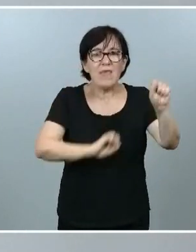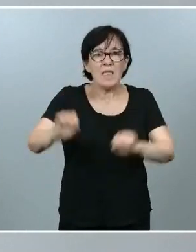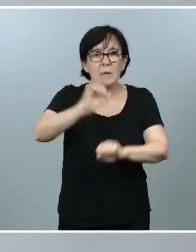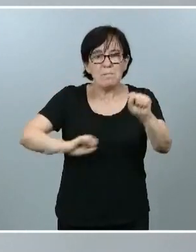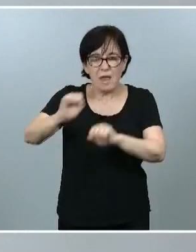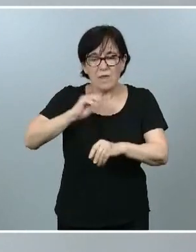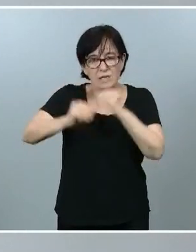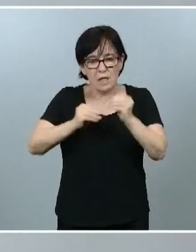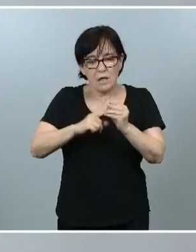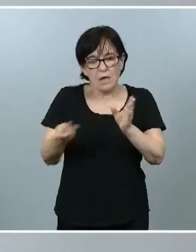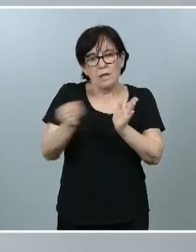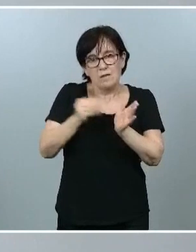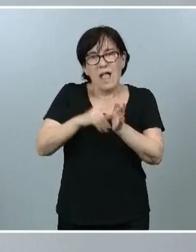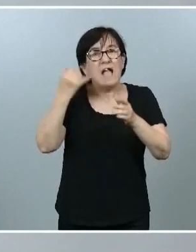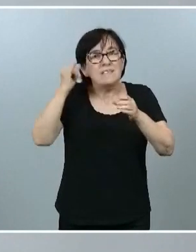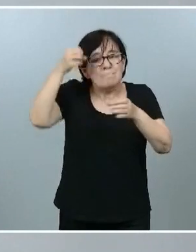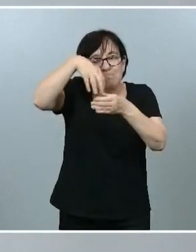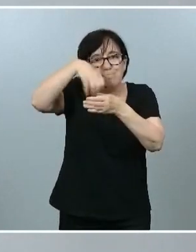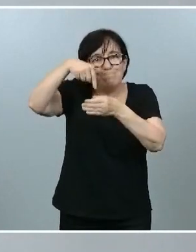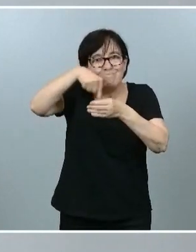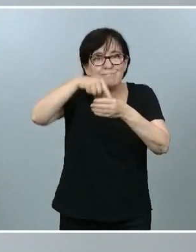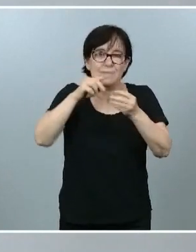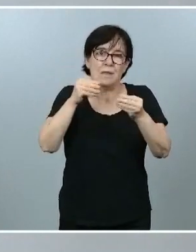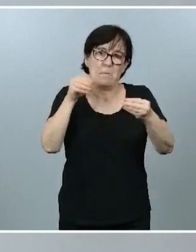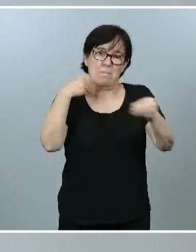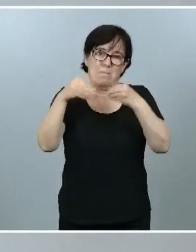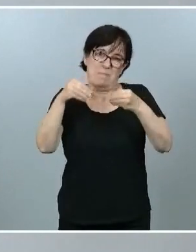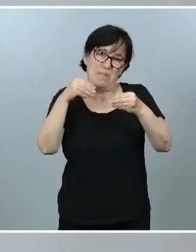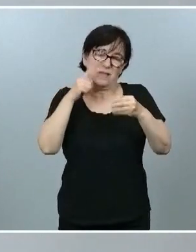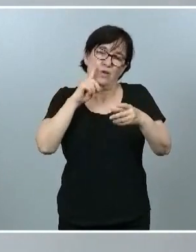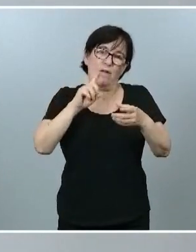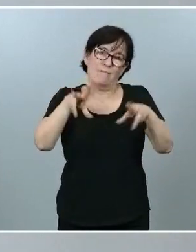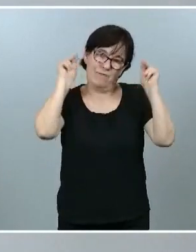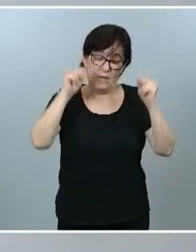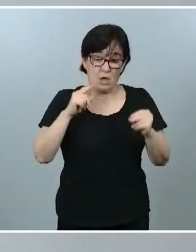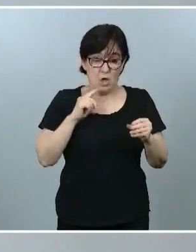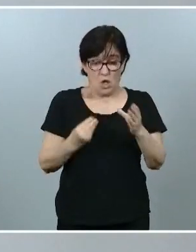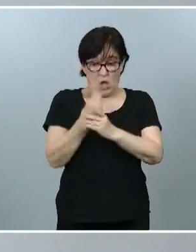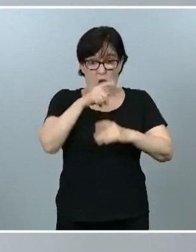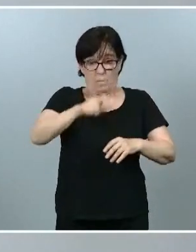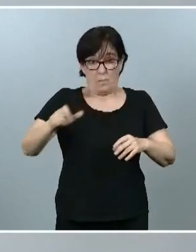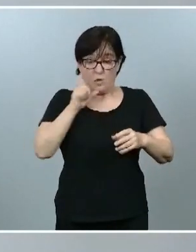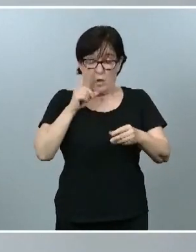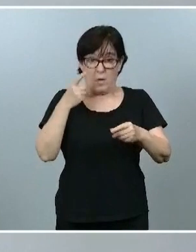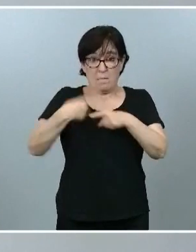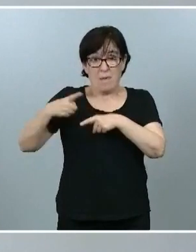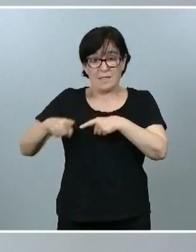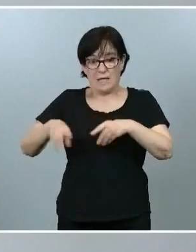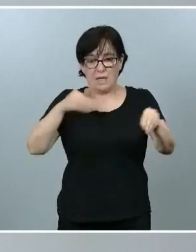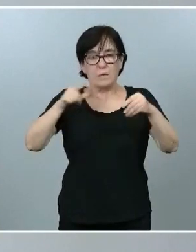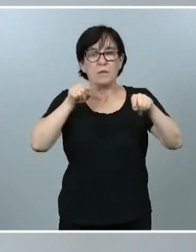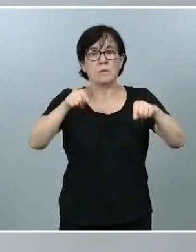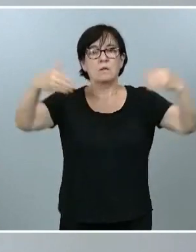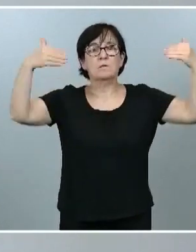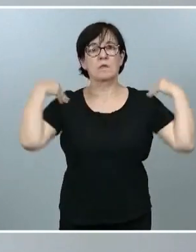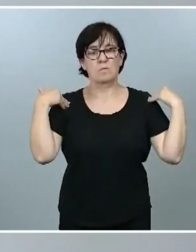adicionan microplásticos en a producción final. Os productores dos materiales plásticos serán responsables de facerse cargo